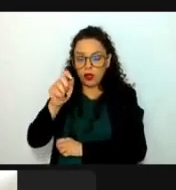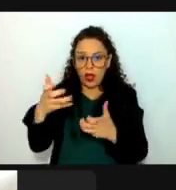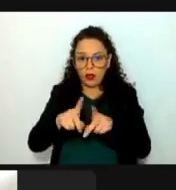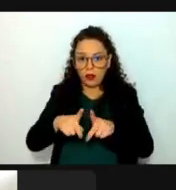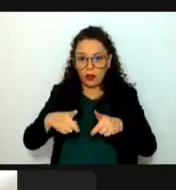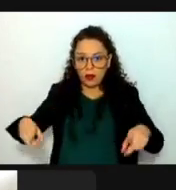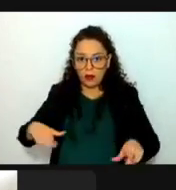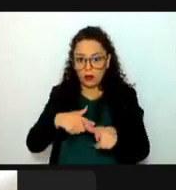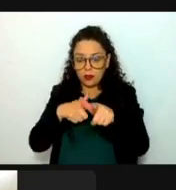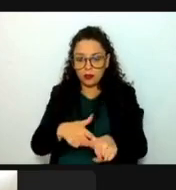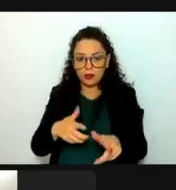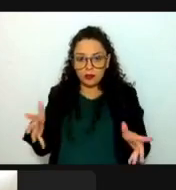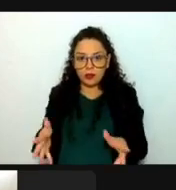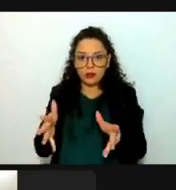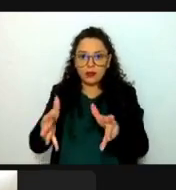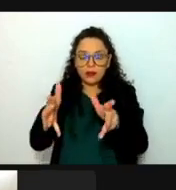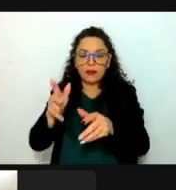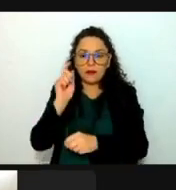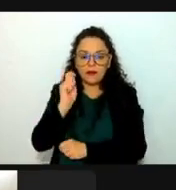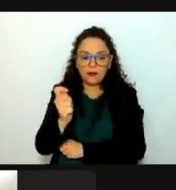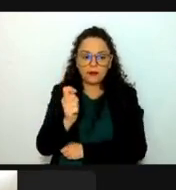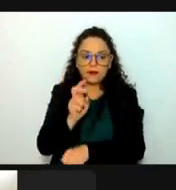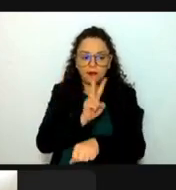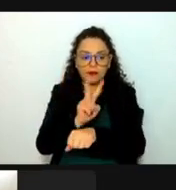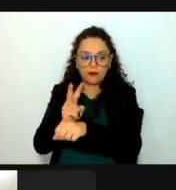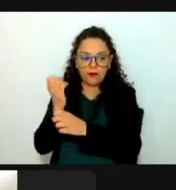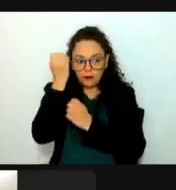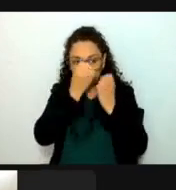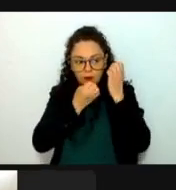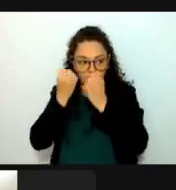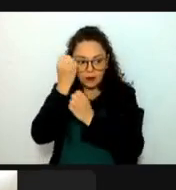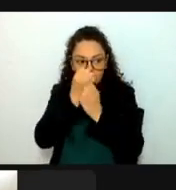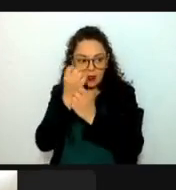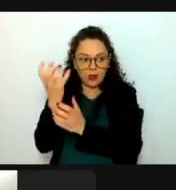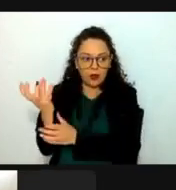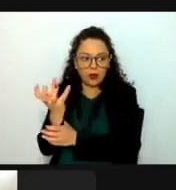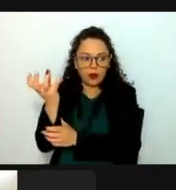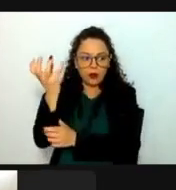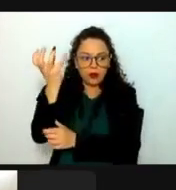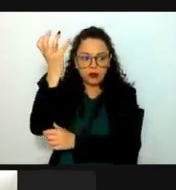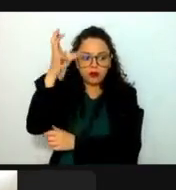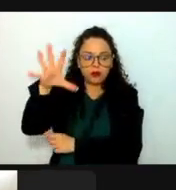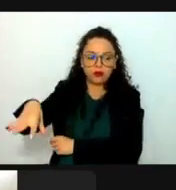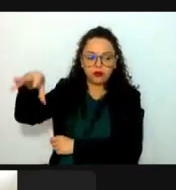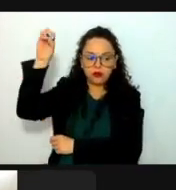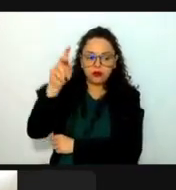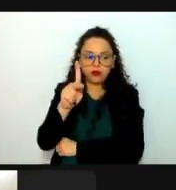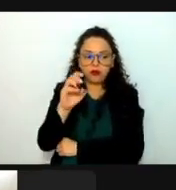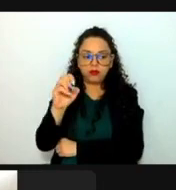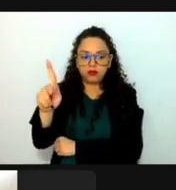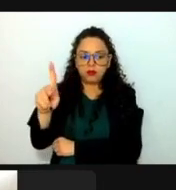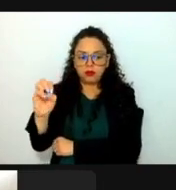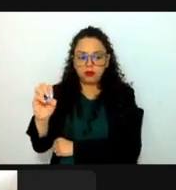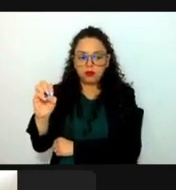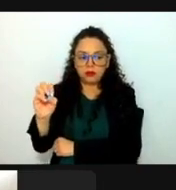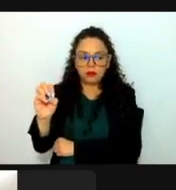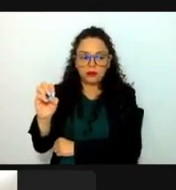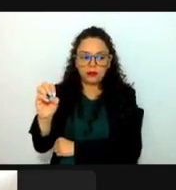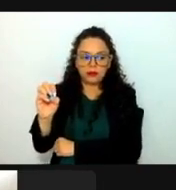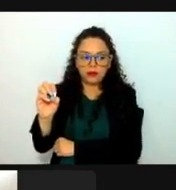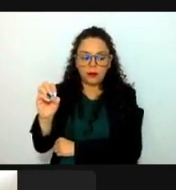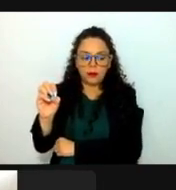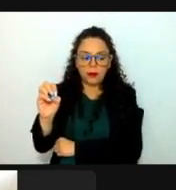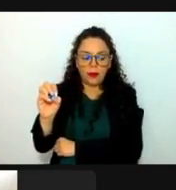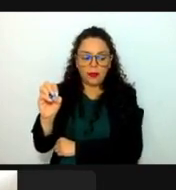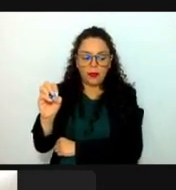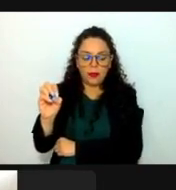creativa las redes de monitoreo de ceniza y de monitoreo magnético del volcán Pupucatépetl. Estas redes se han ido